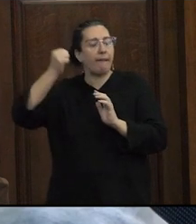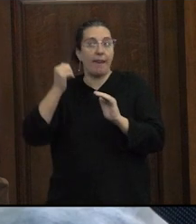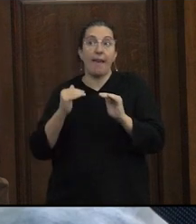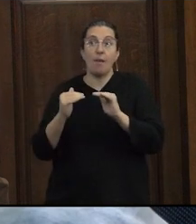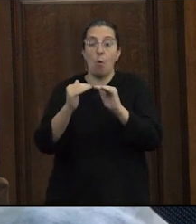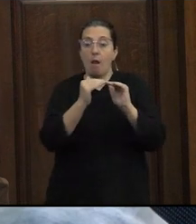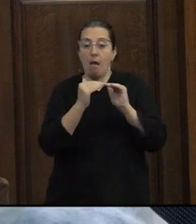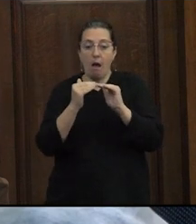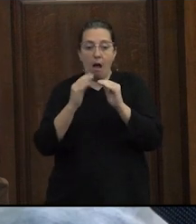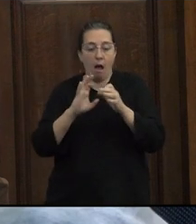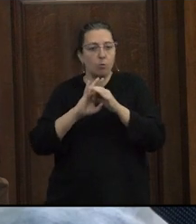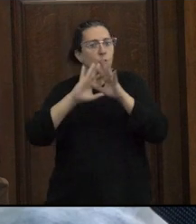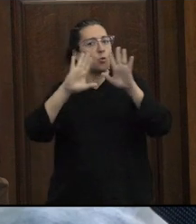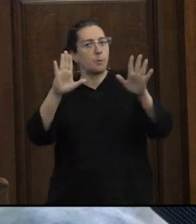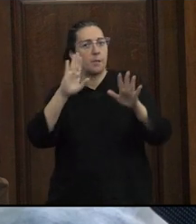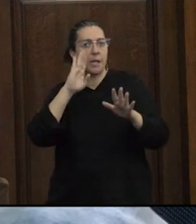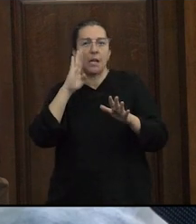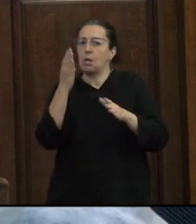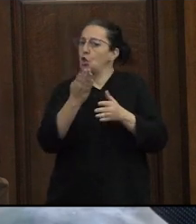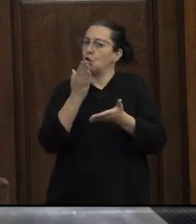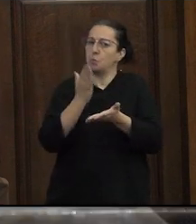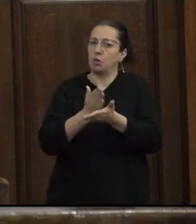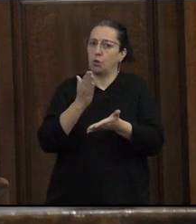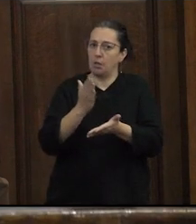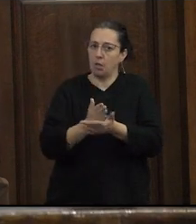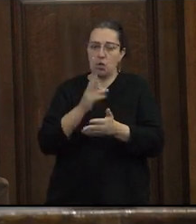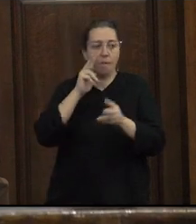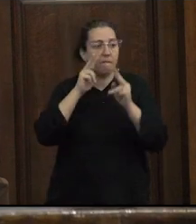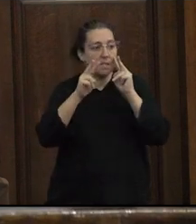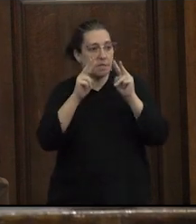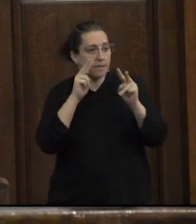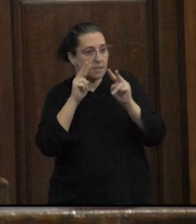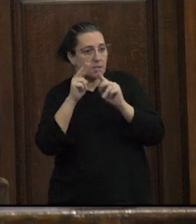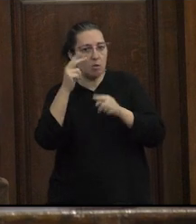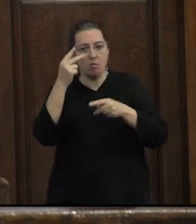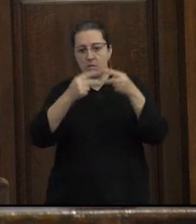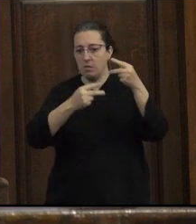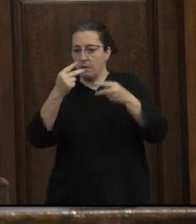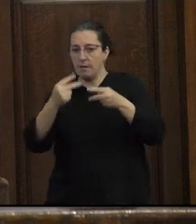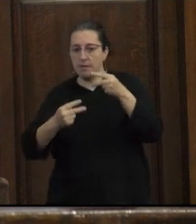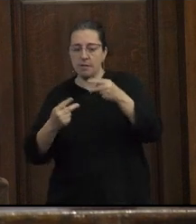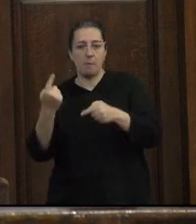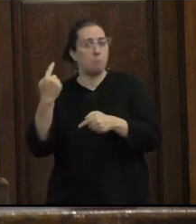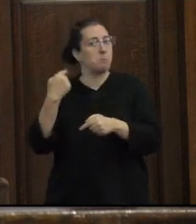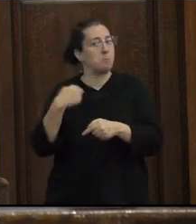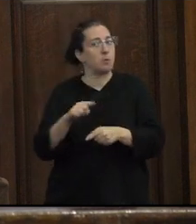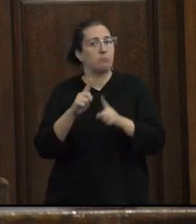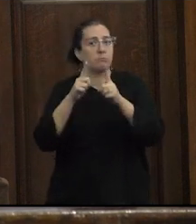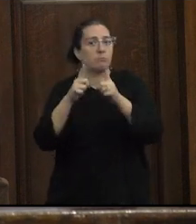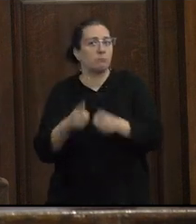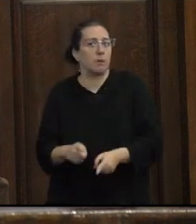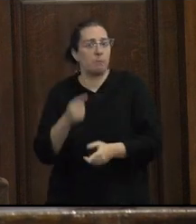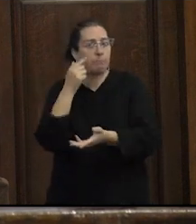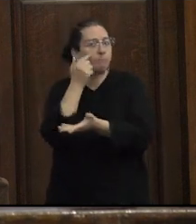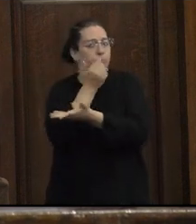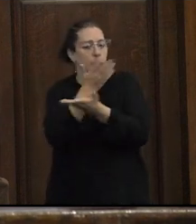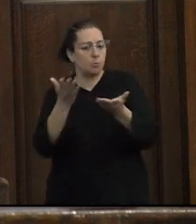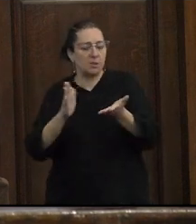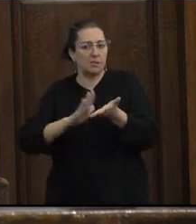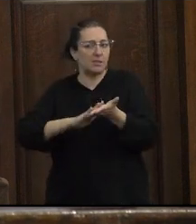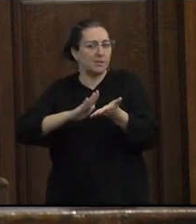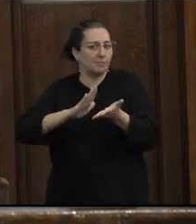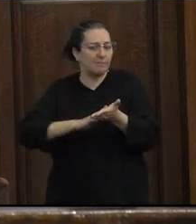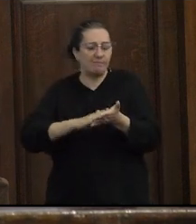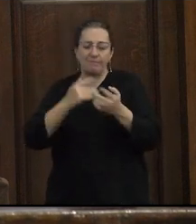autonomía de reconocimiento de derechos de visibilización de la diversidad pero que plasma de modos muy